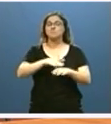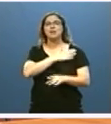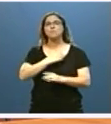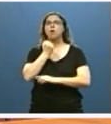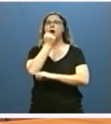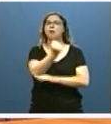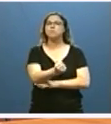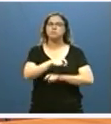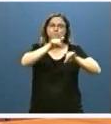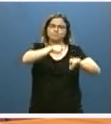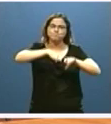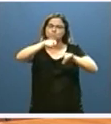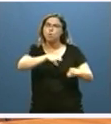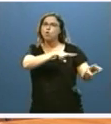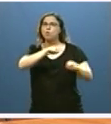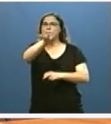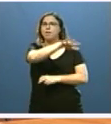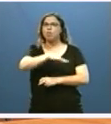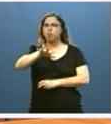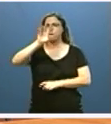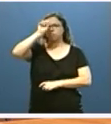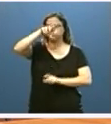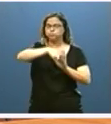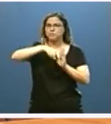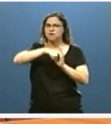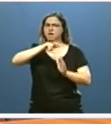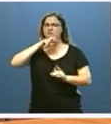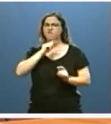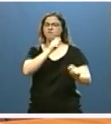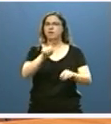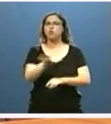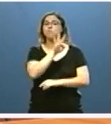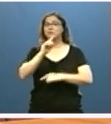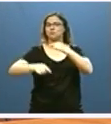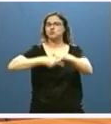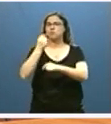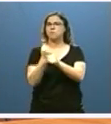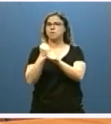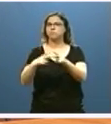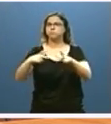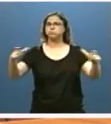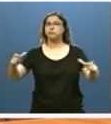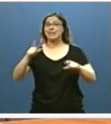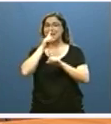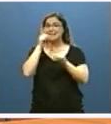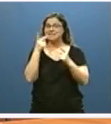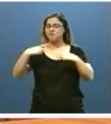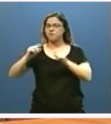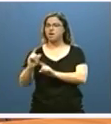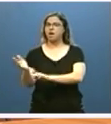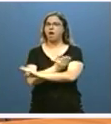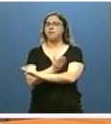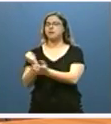explotación de nuevos yacimientos mineros supuesta en valor y la consecuente generación de empleo antes de finalizar el año aprobaremos la